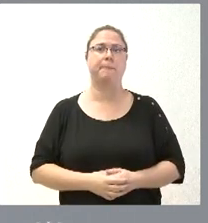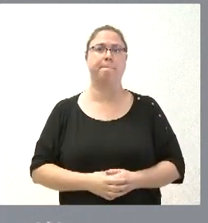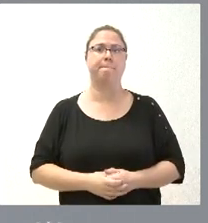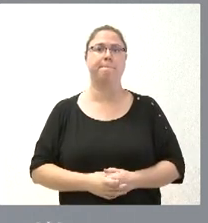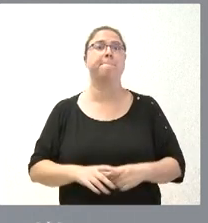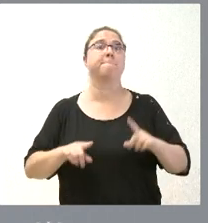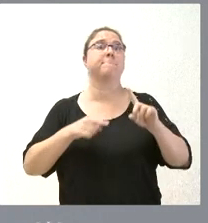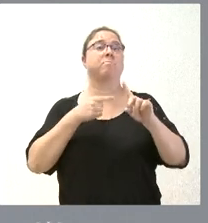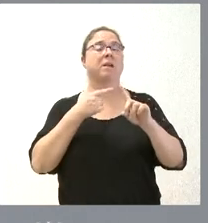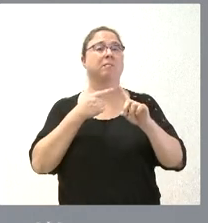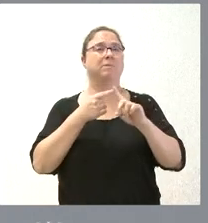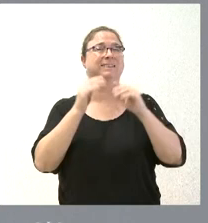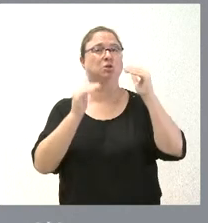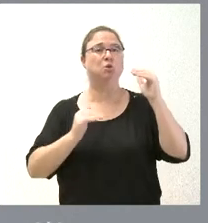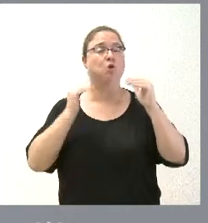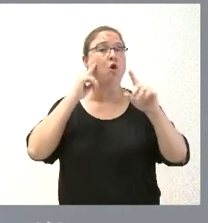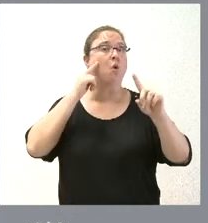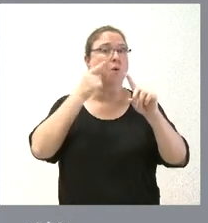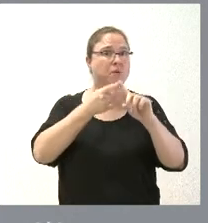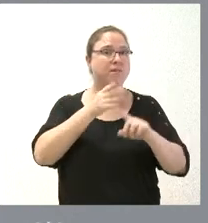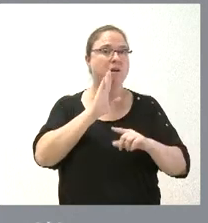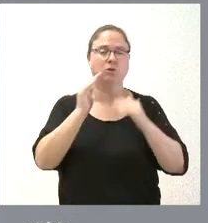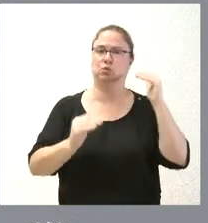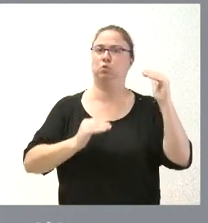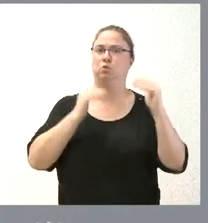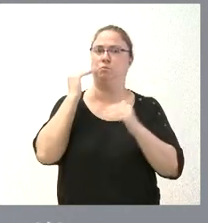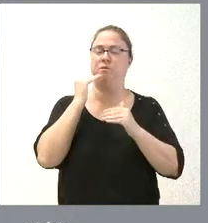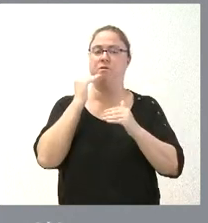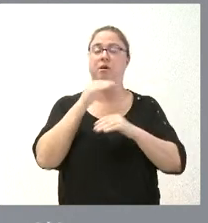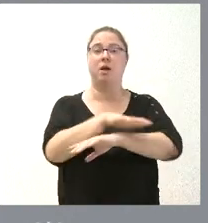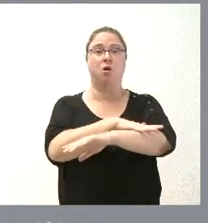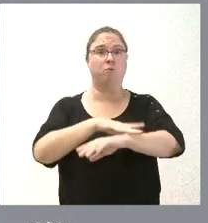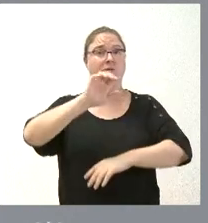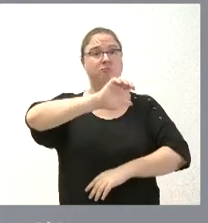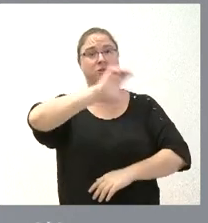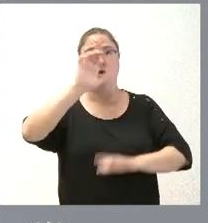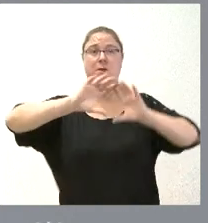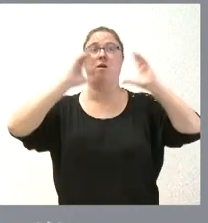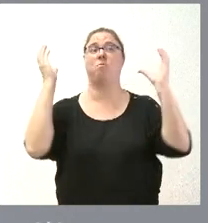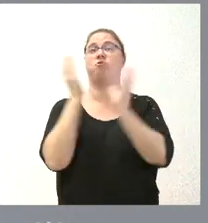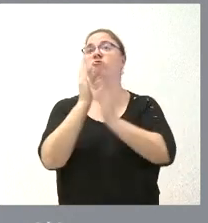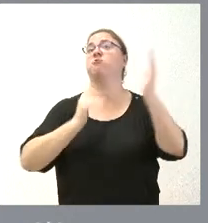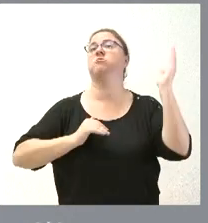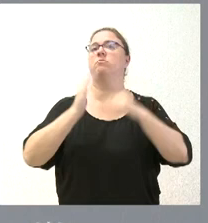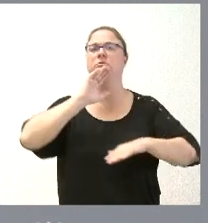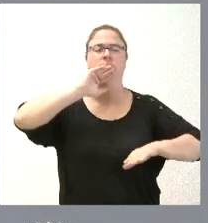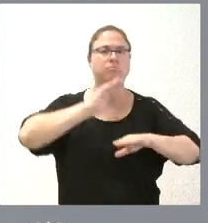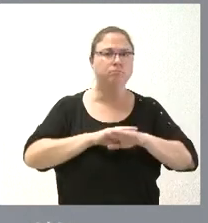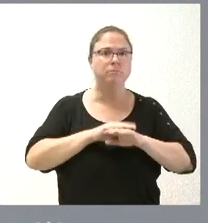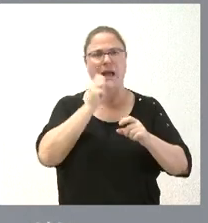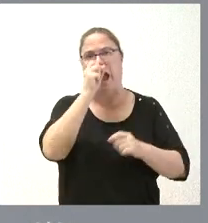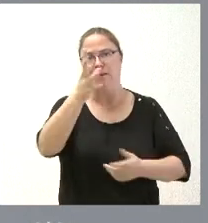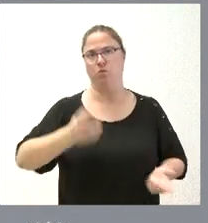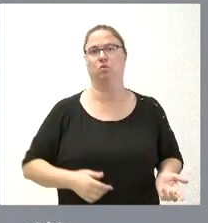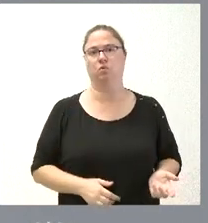y superamos ya el objetivo que las principales administraciones europeas y mundiales más avanzadas se han planteado para los próximos